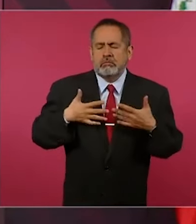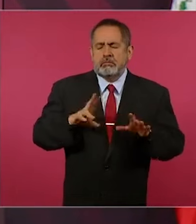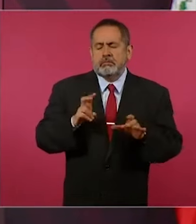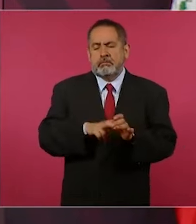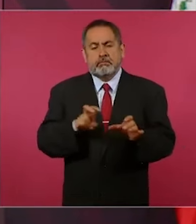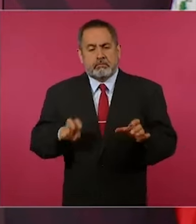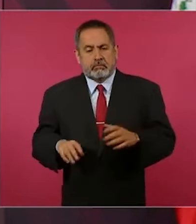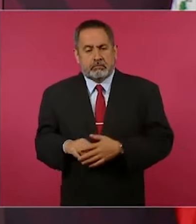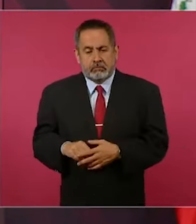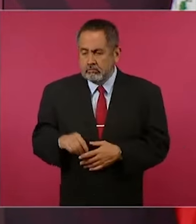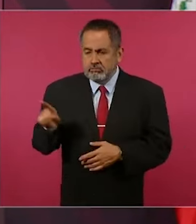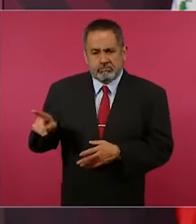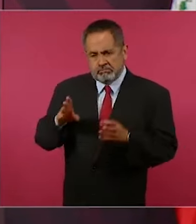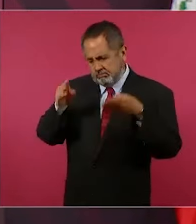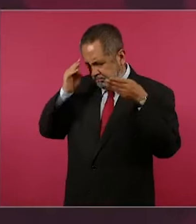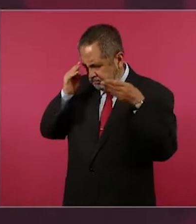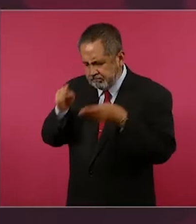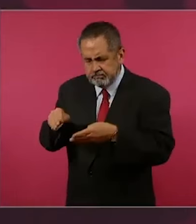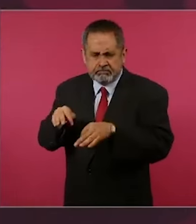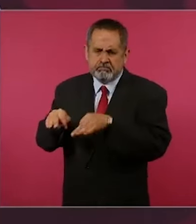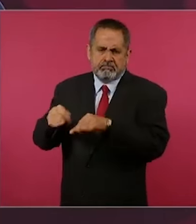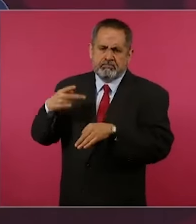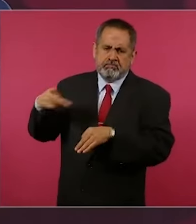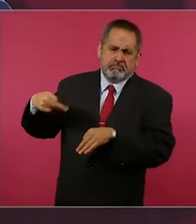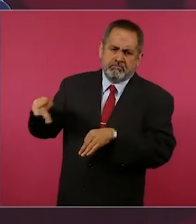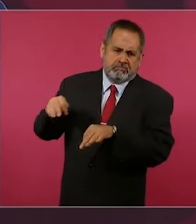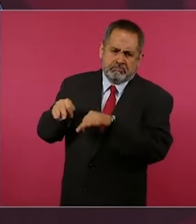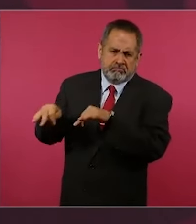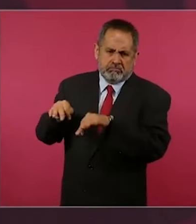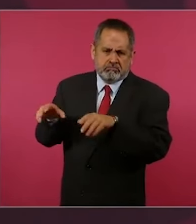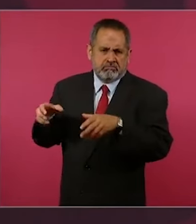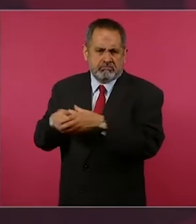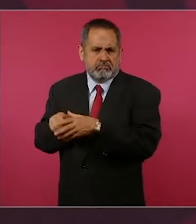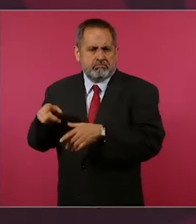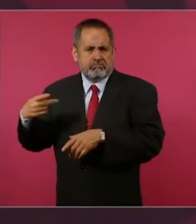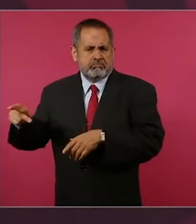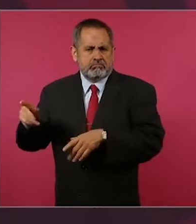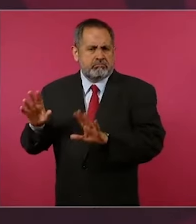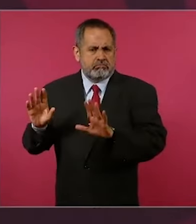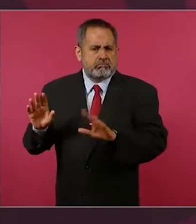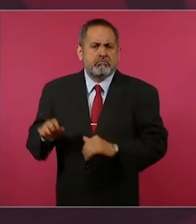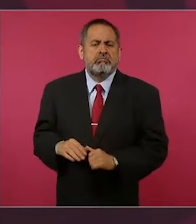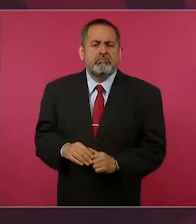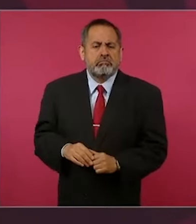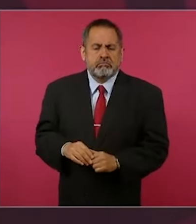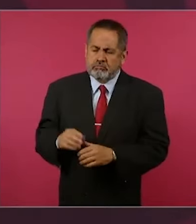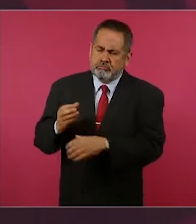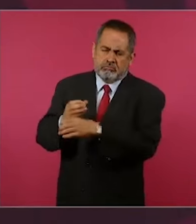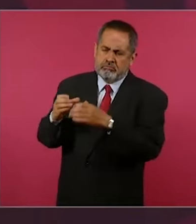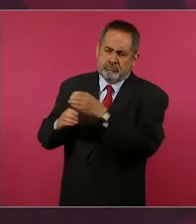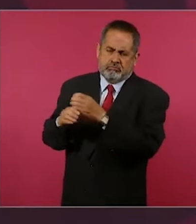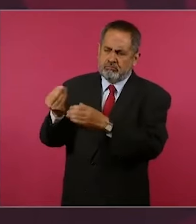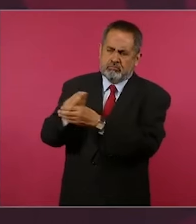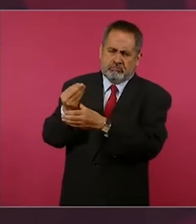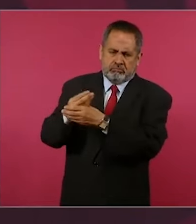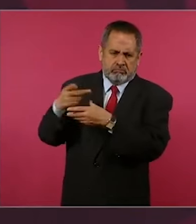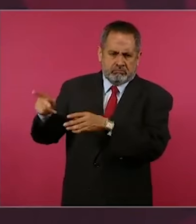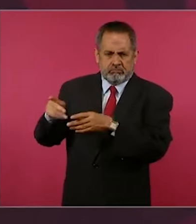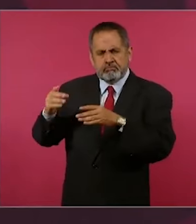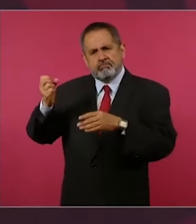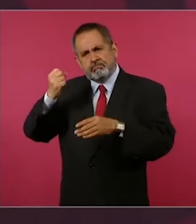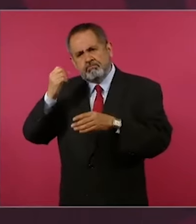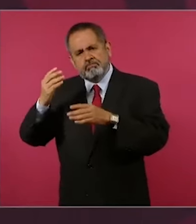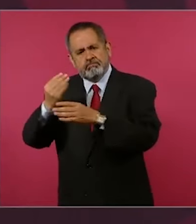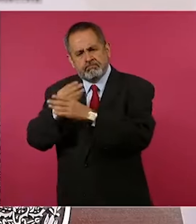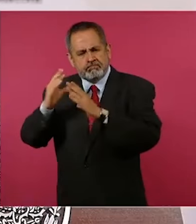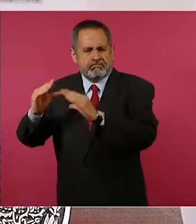y está dedicada a sus cosas, a la academia,